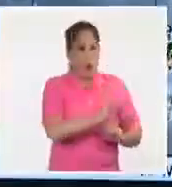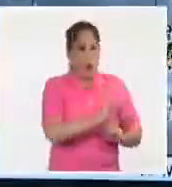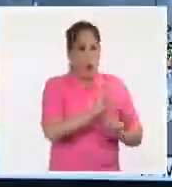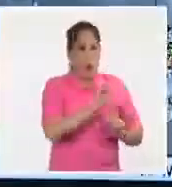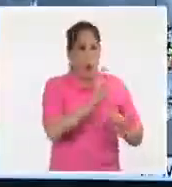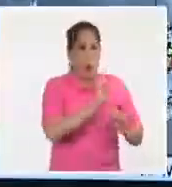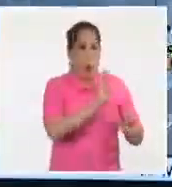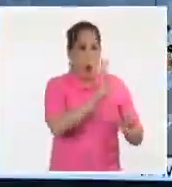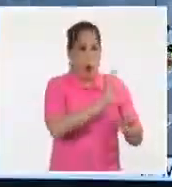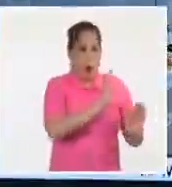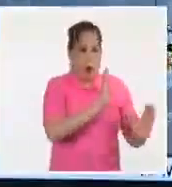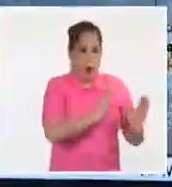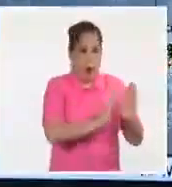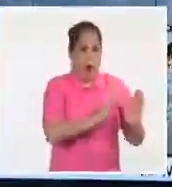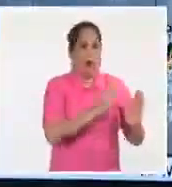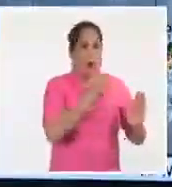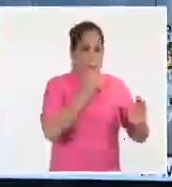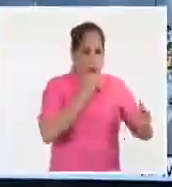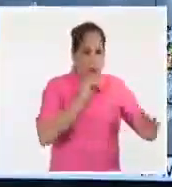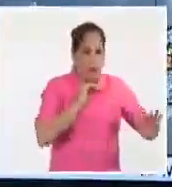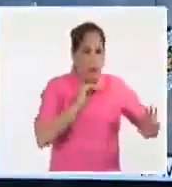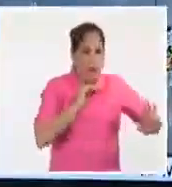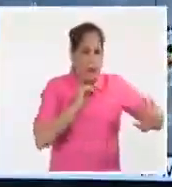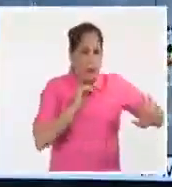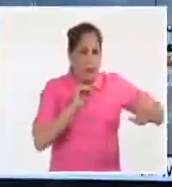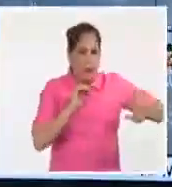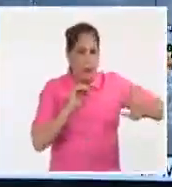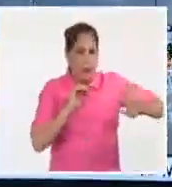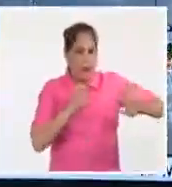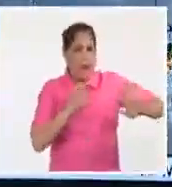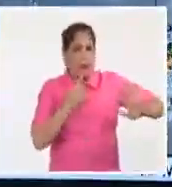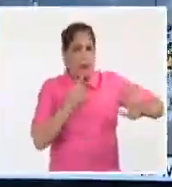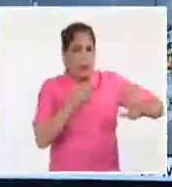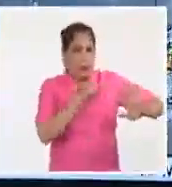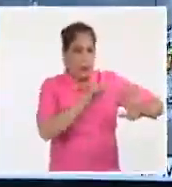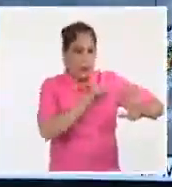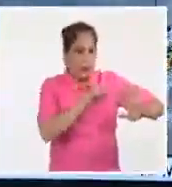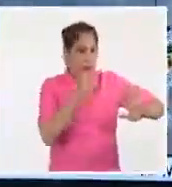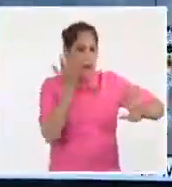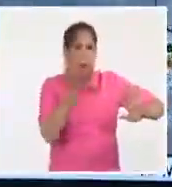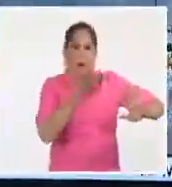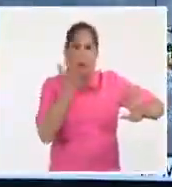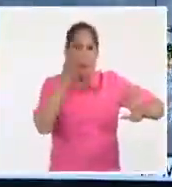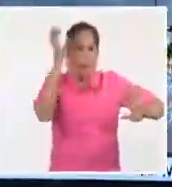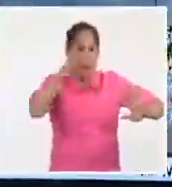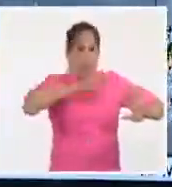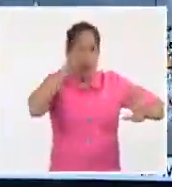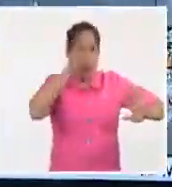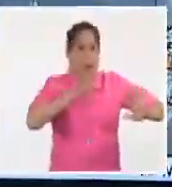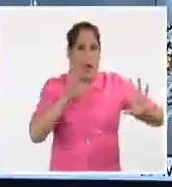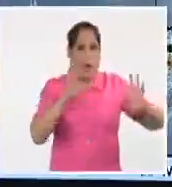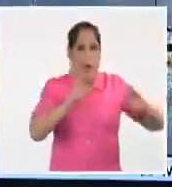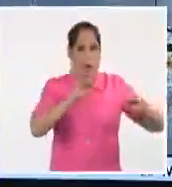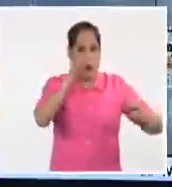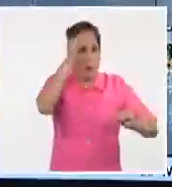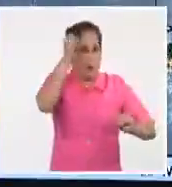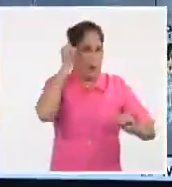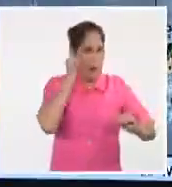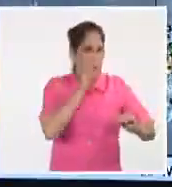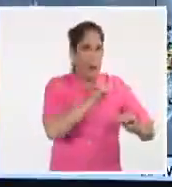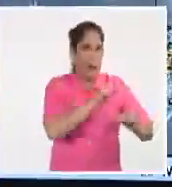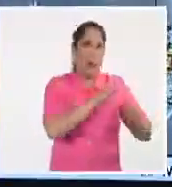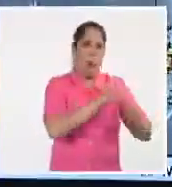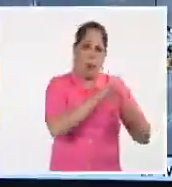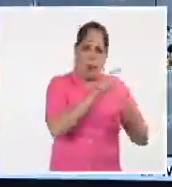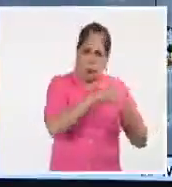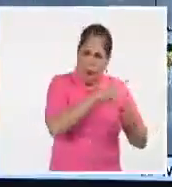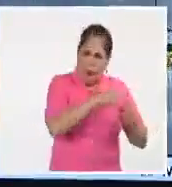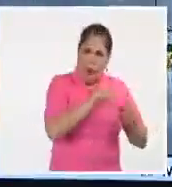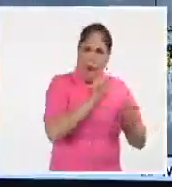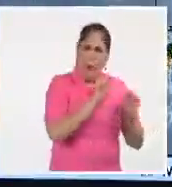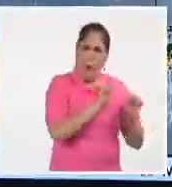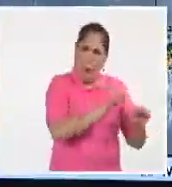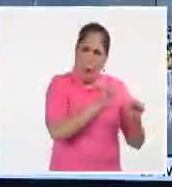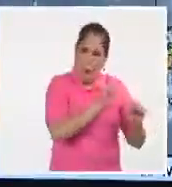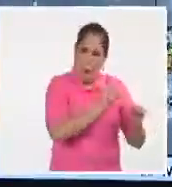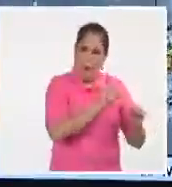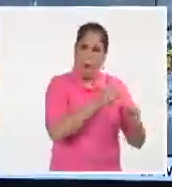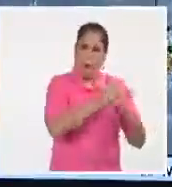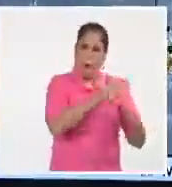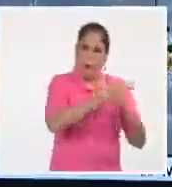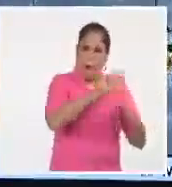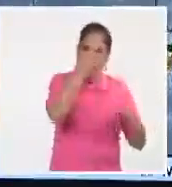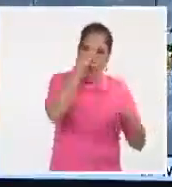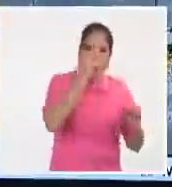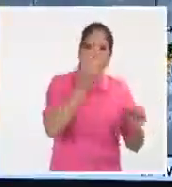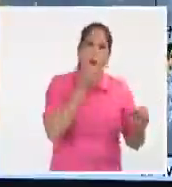Así que los efectos del sistema comenzarán a sentirse ya desde la noche del sábado sobre el extremo oriental del país, que ha